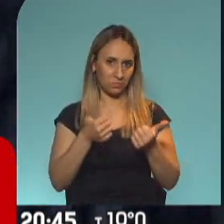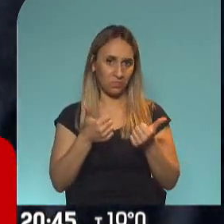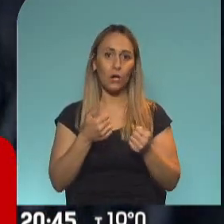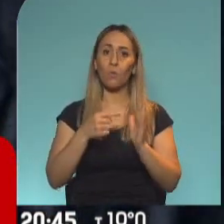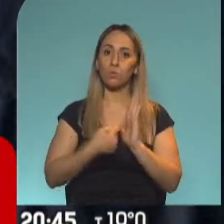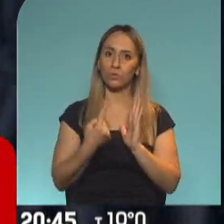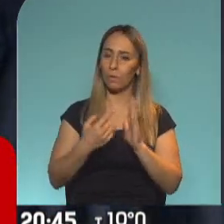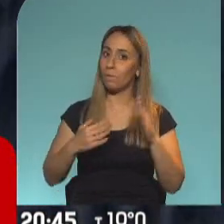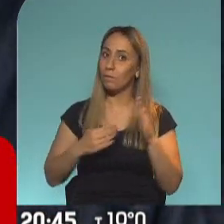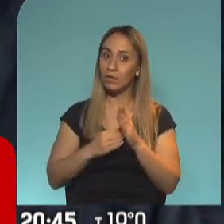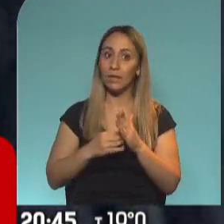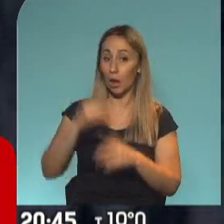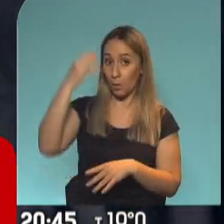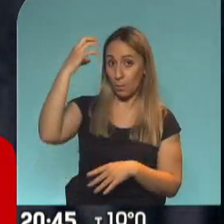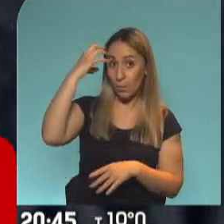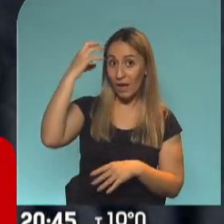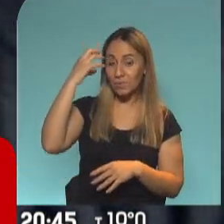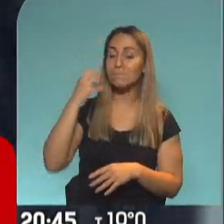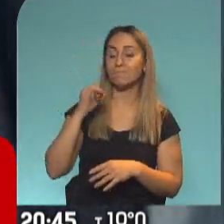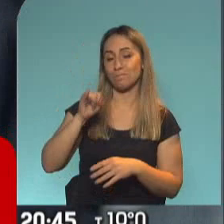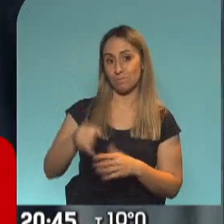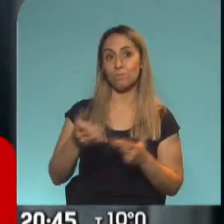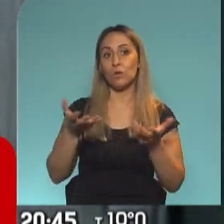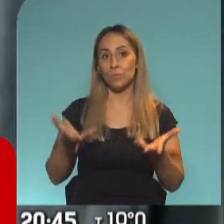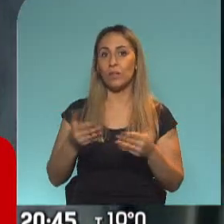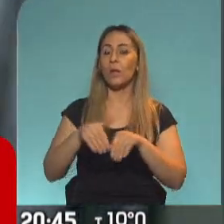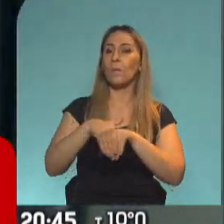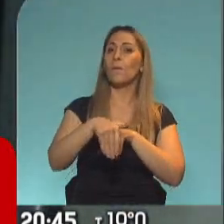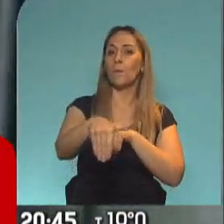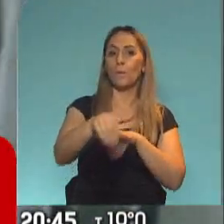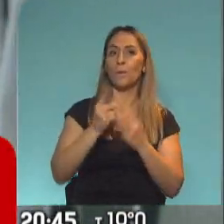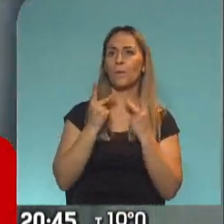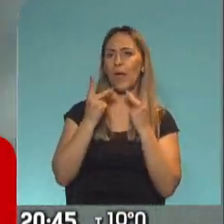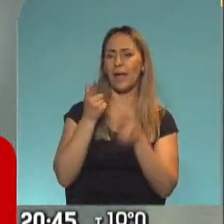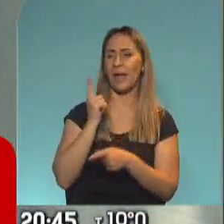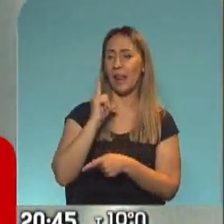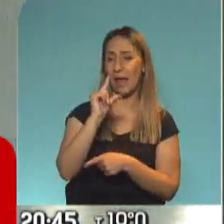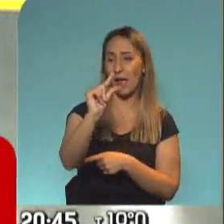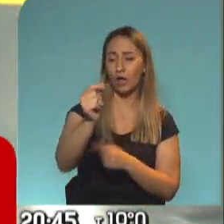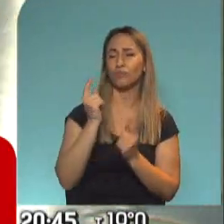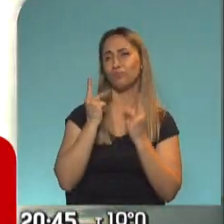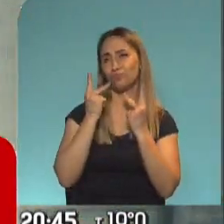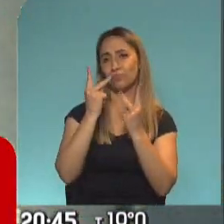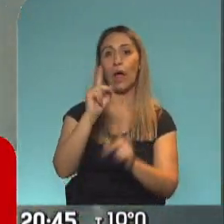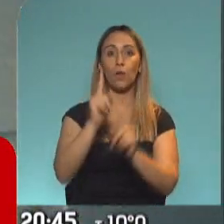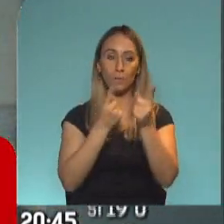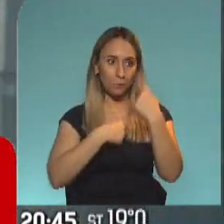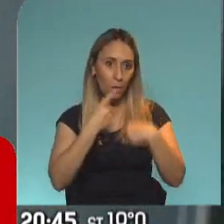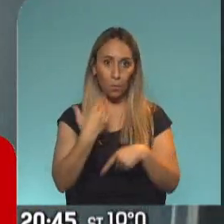del uso del baño. Sí, el sanitario lógicamente en viajes muy largos y esta ha surgido mucho la pregunta si se puede utilizar o no.